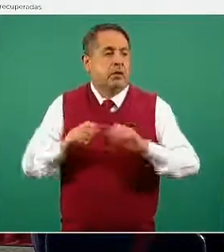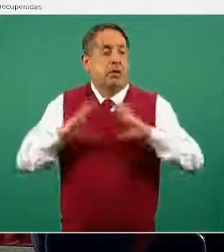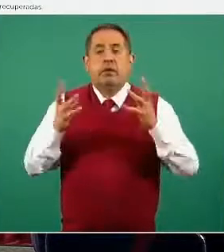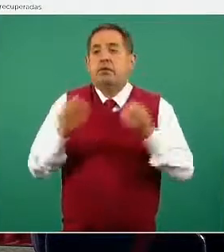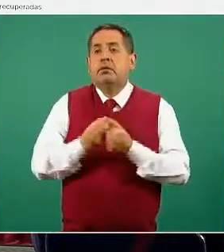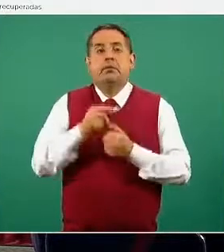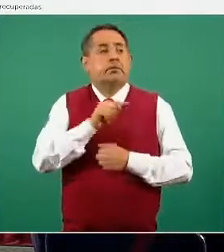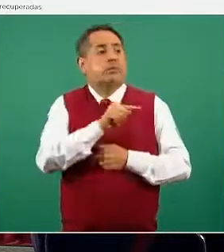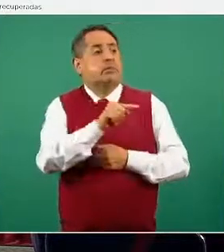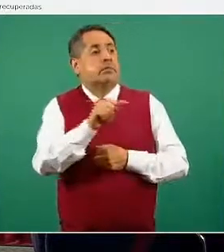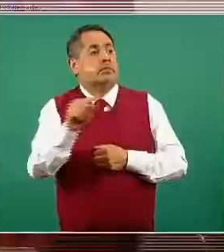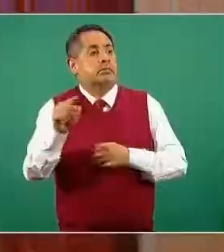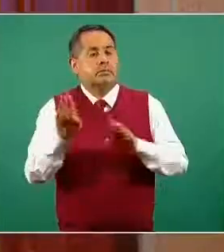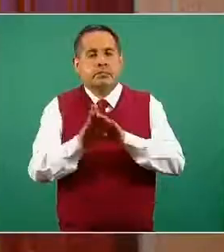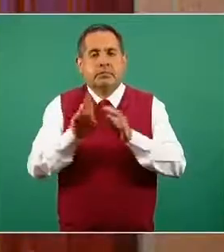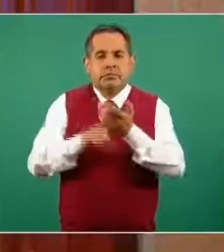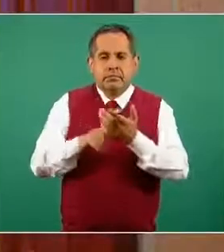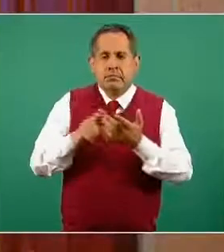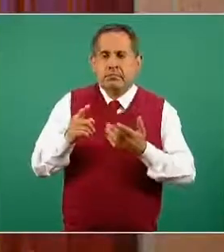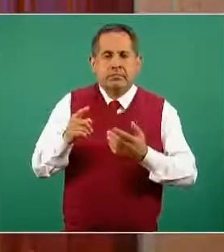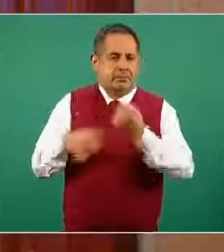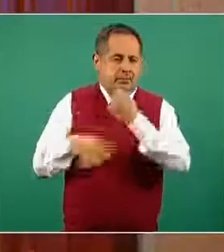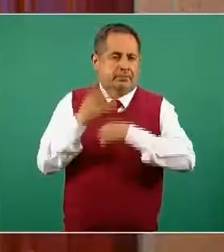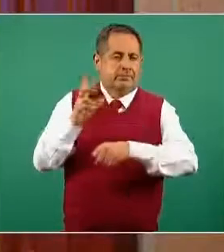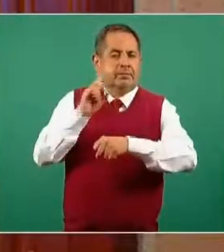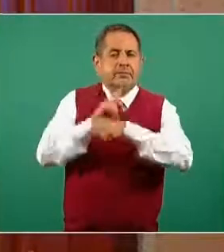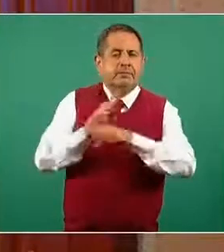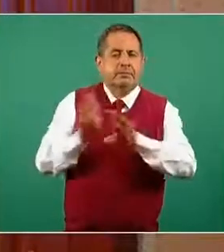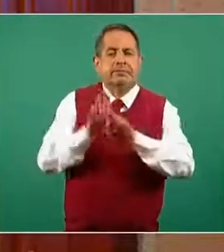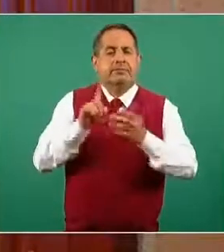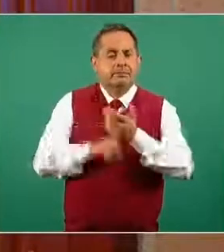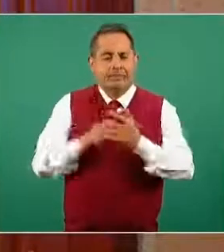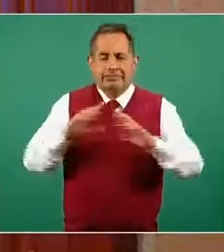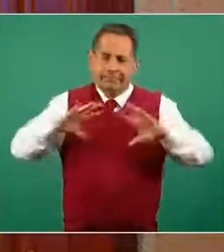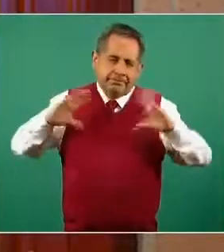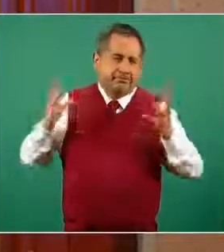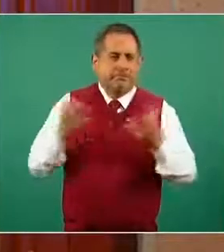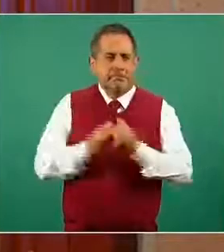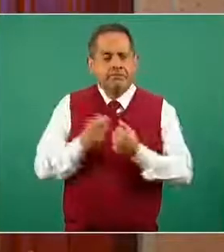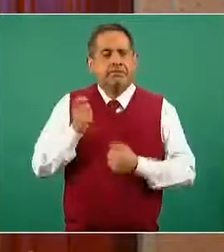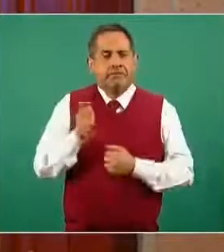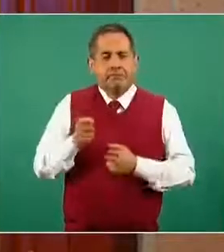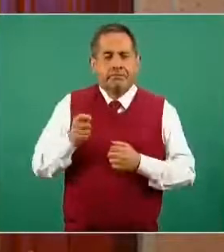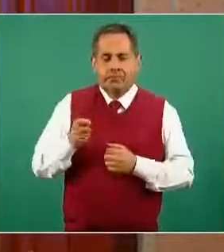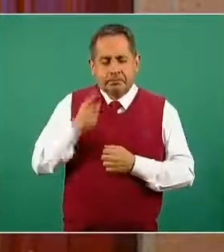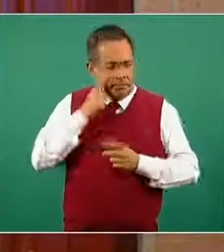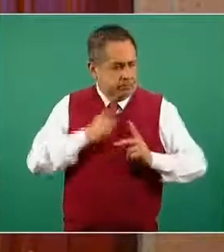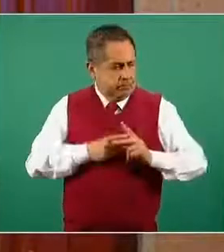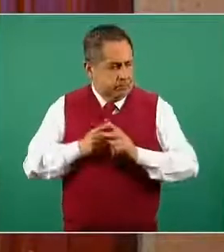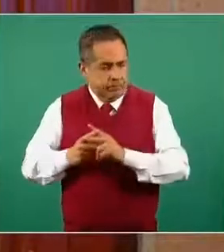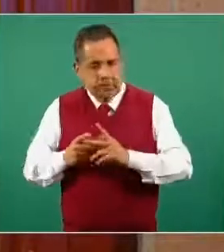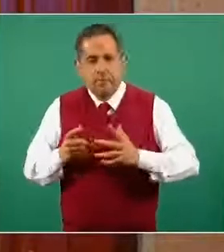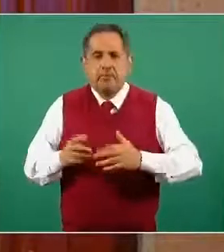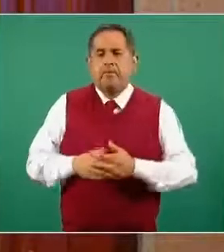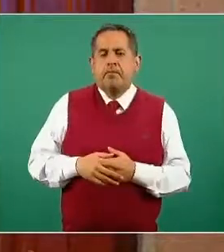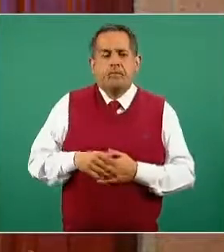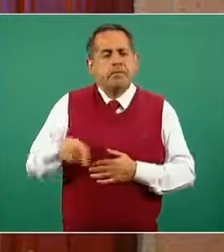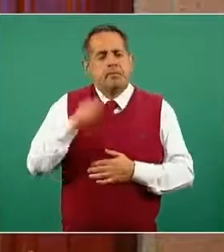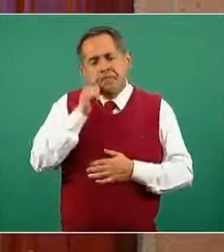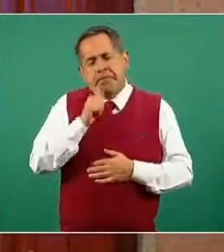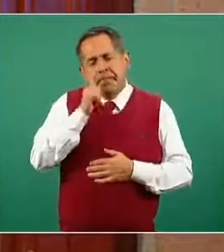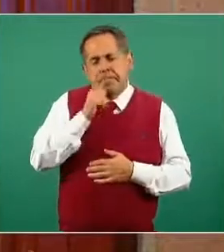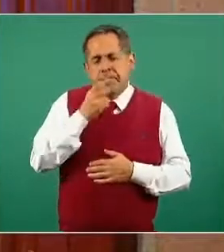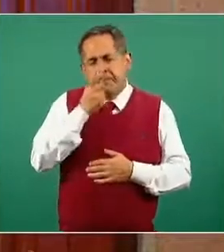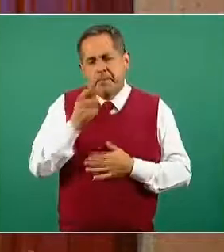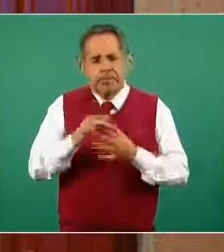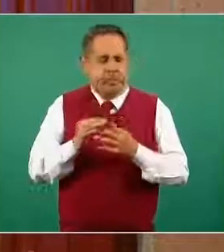de los últimos catorce días en relación al total de los casos estimados. Y bueno, siempre hemos comentado ese